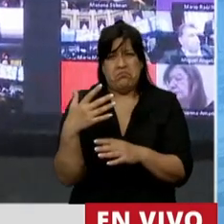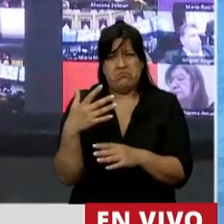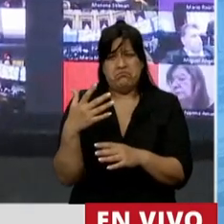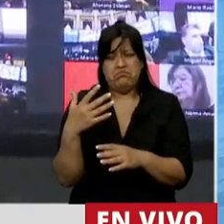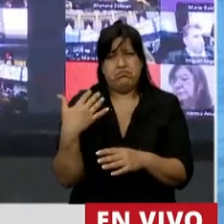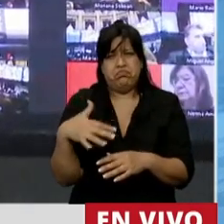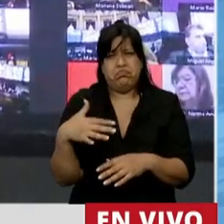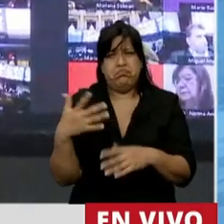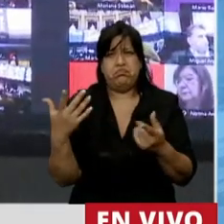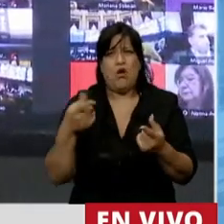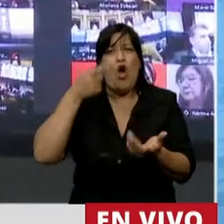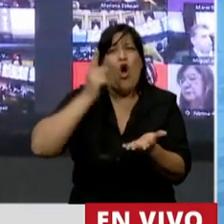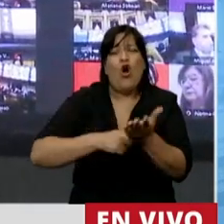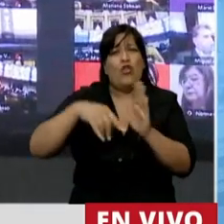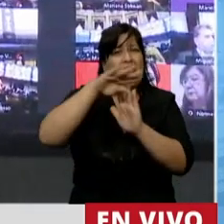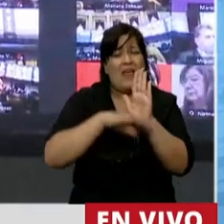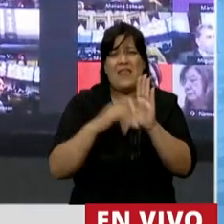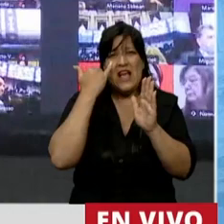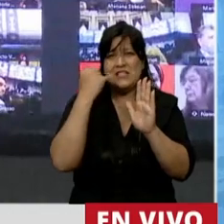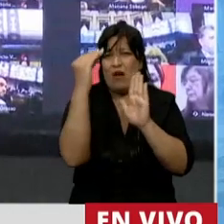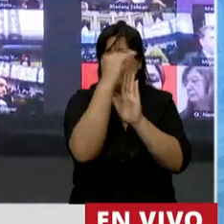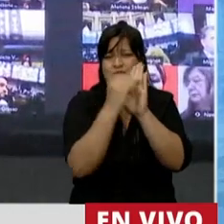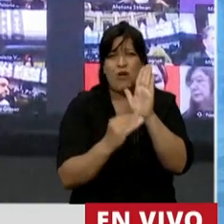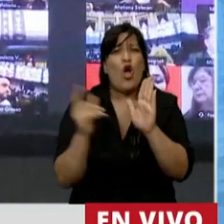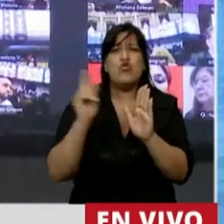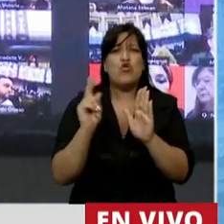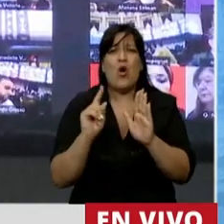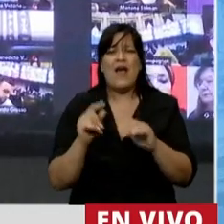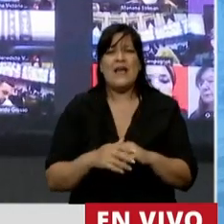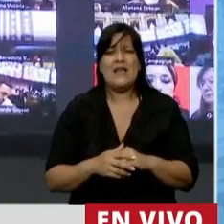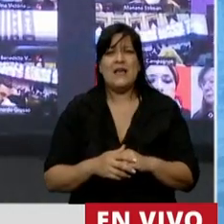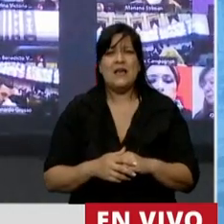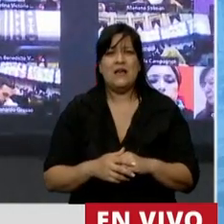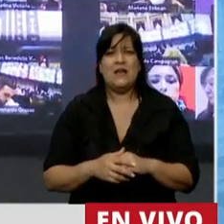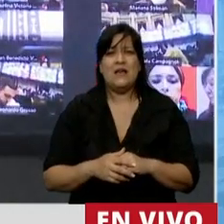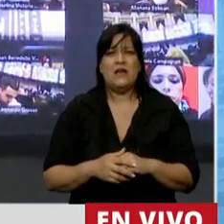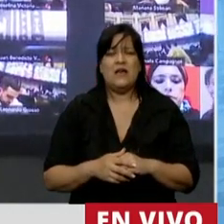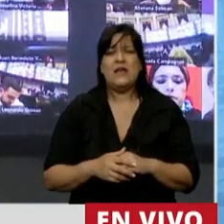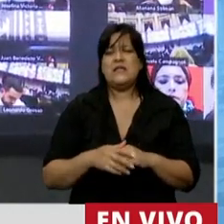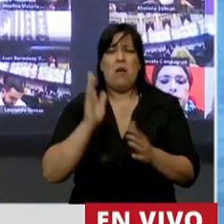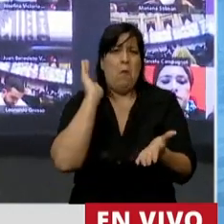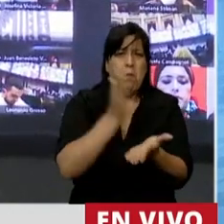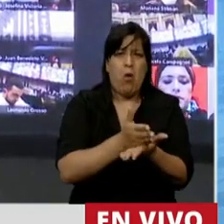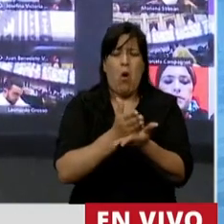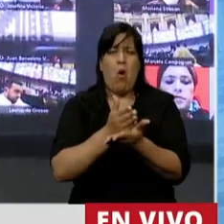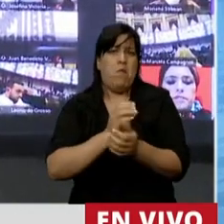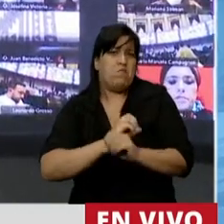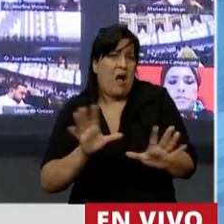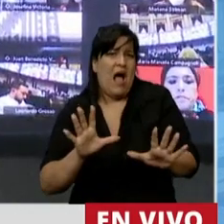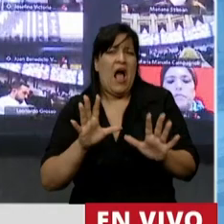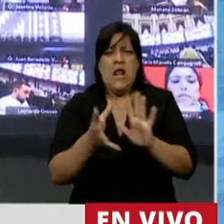absorbidos en la orden del día que vamos a votar. no se trata presidente de la criminalización no se trata de la